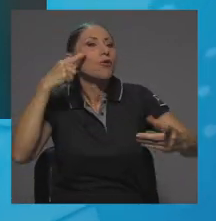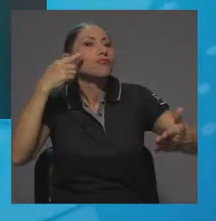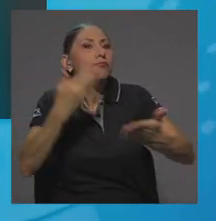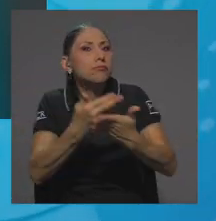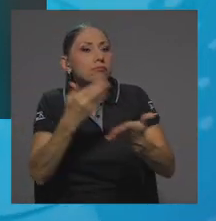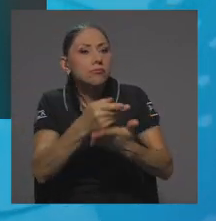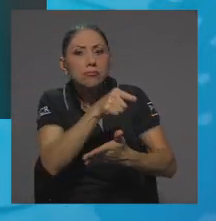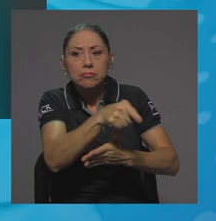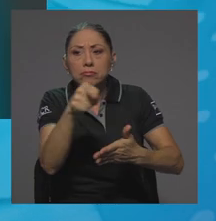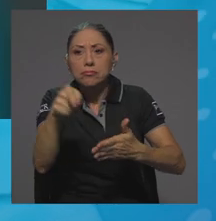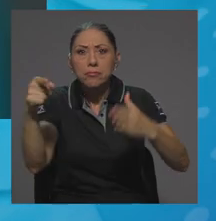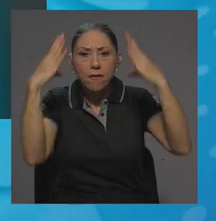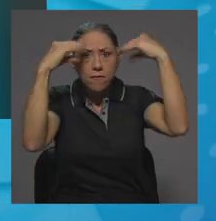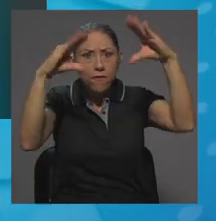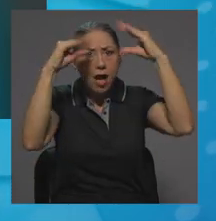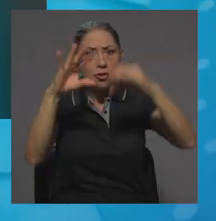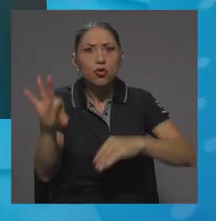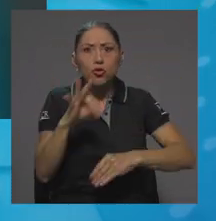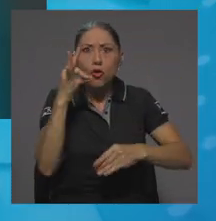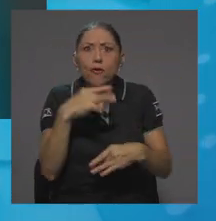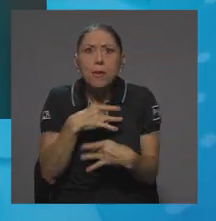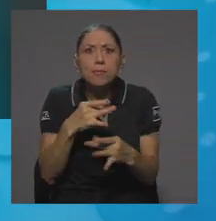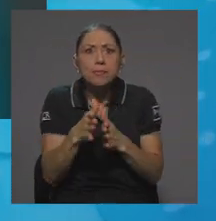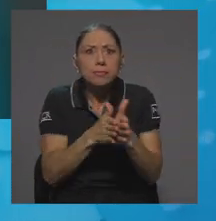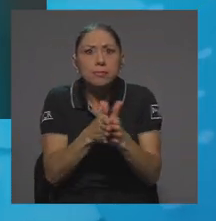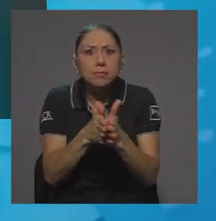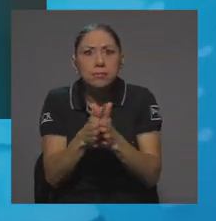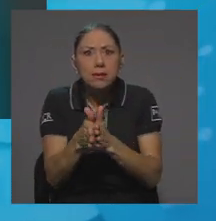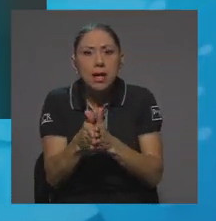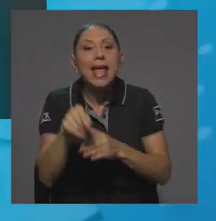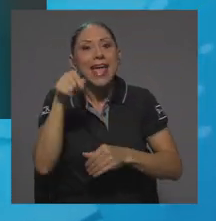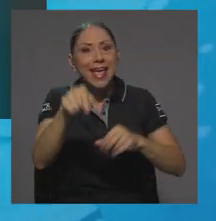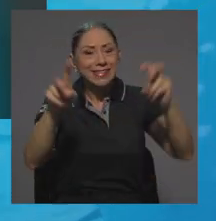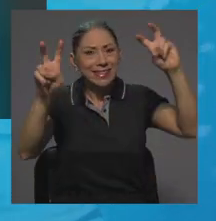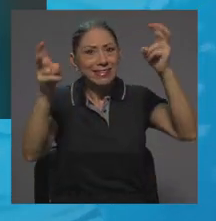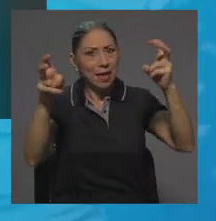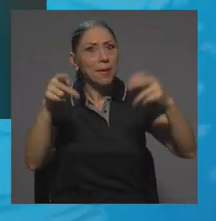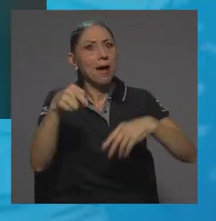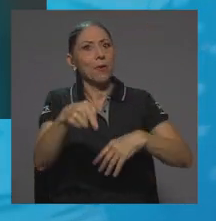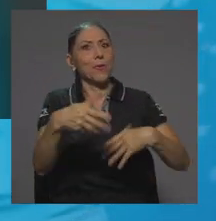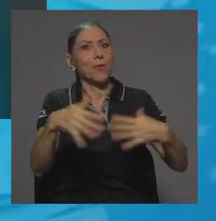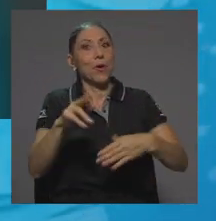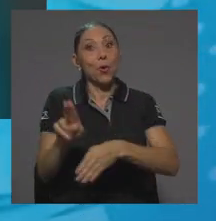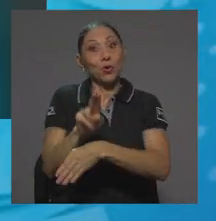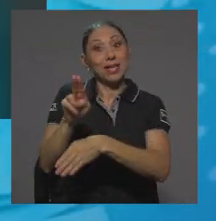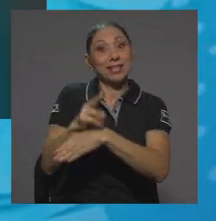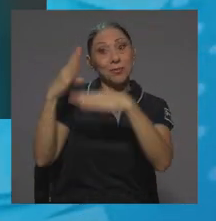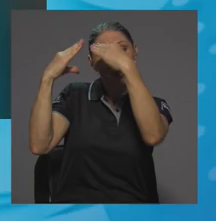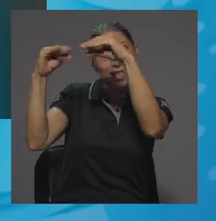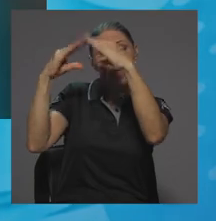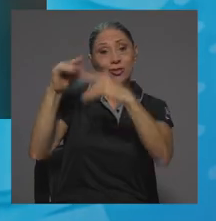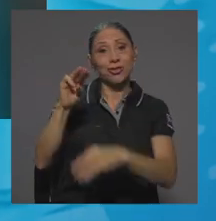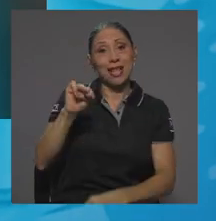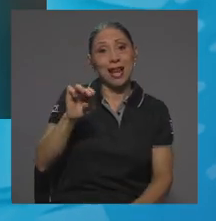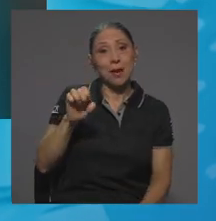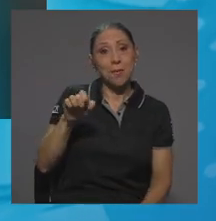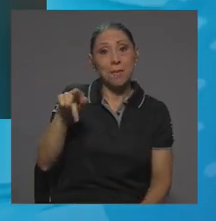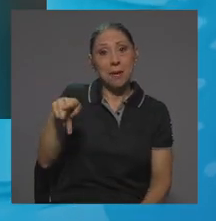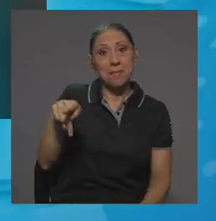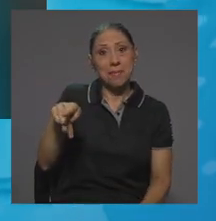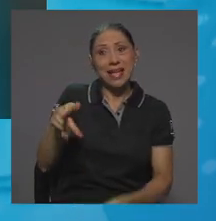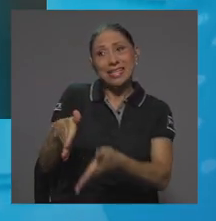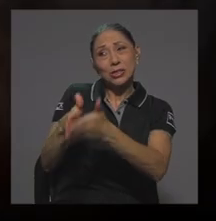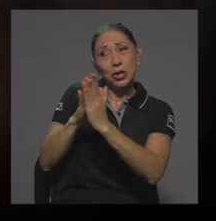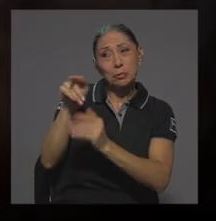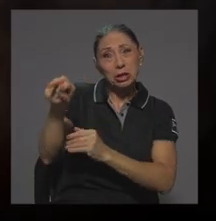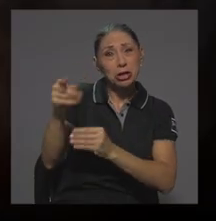para que fuera de una forma atractiva. claramente, este tema se presta mucho porque utilizamos datos del MEP, solicitamos bases grandísimas